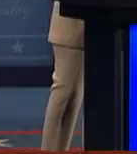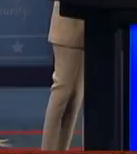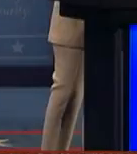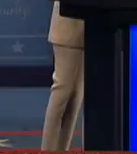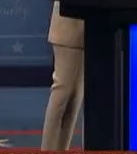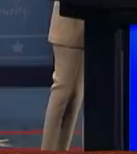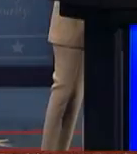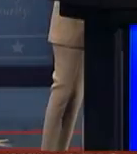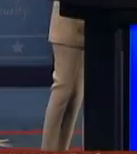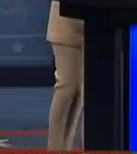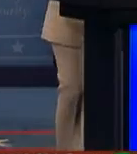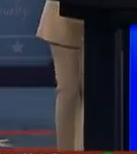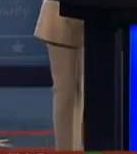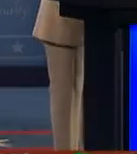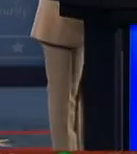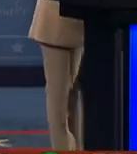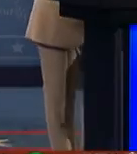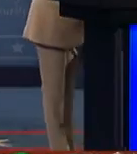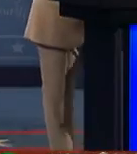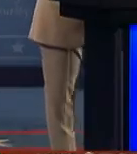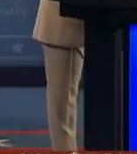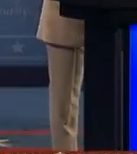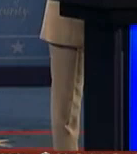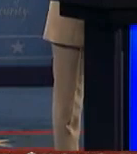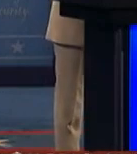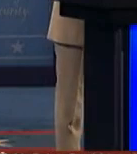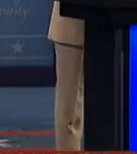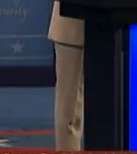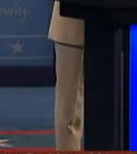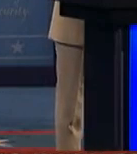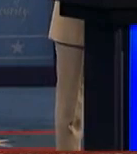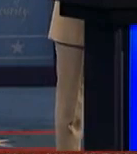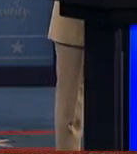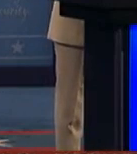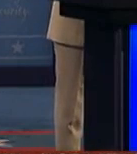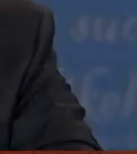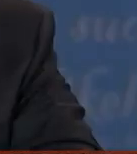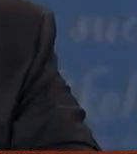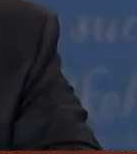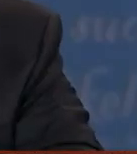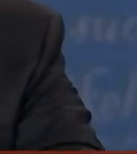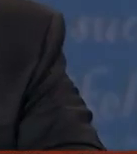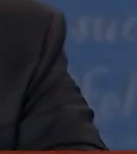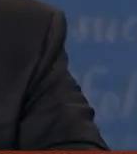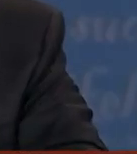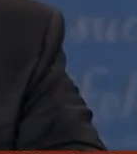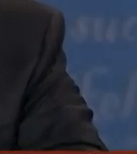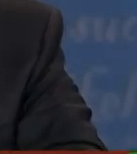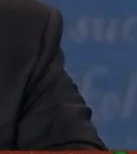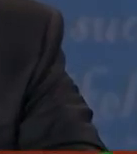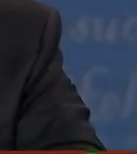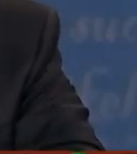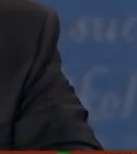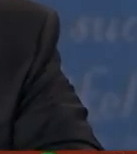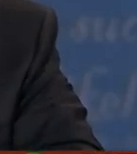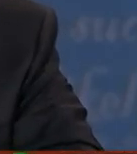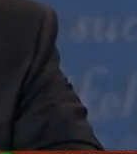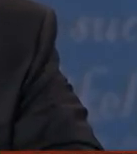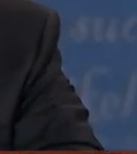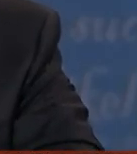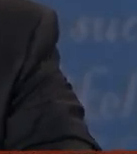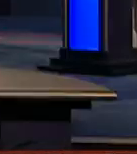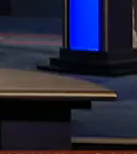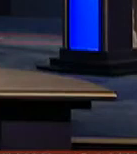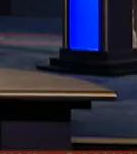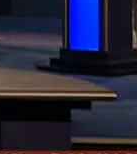Estados Unidos me parece que es algo muy grave y bueno pues ahí hay voces muy alarmantes porque además todavía no vamos todavía no sabemos